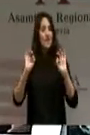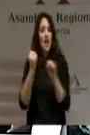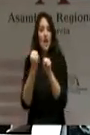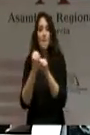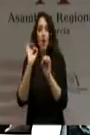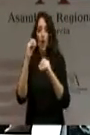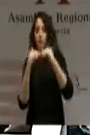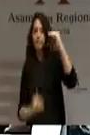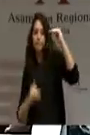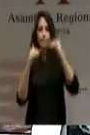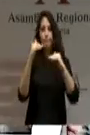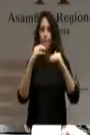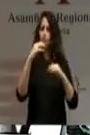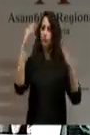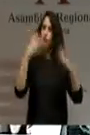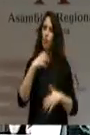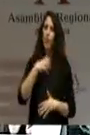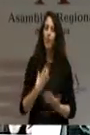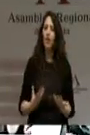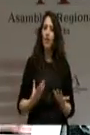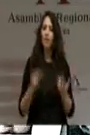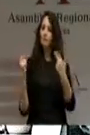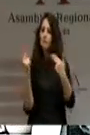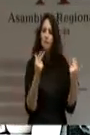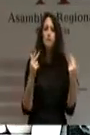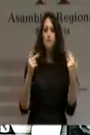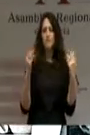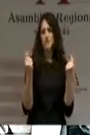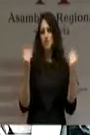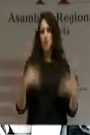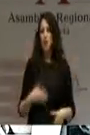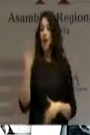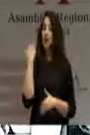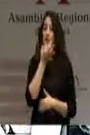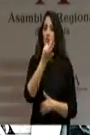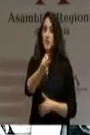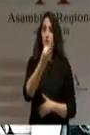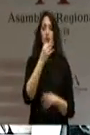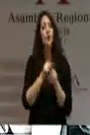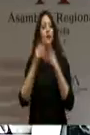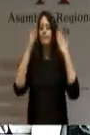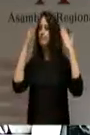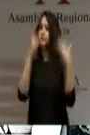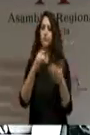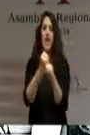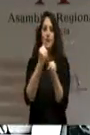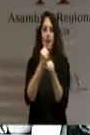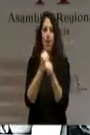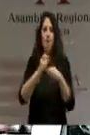desigualdades. Ayer centró su discurso en que usted piensa volcarse en la creación de empleo. Bien,